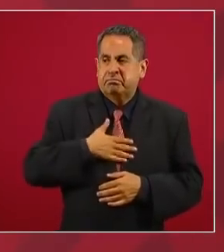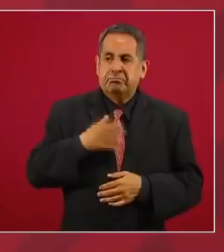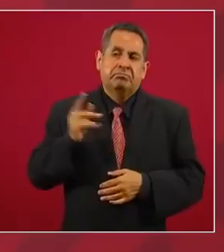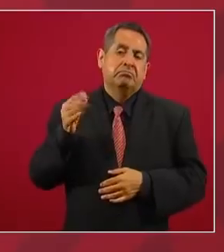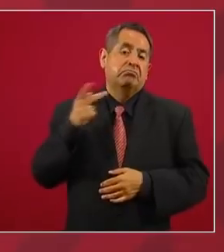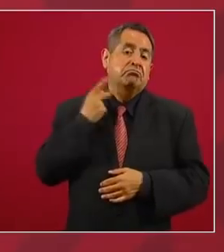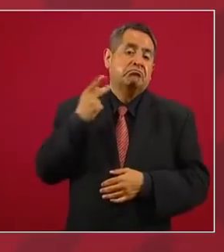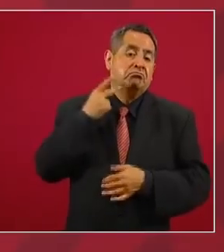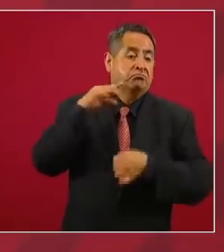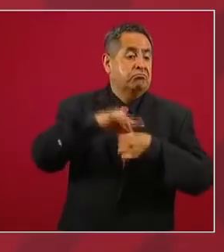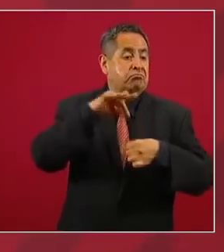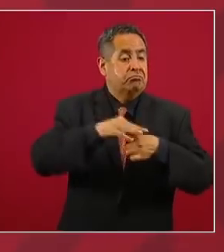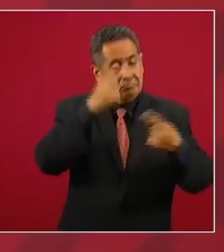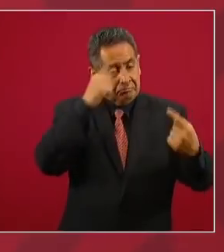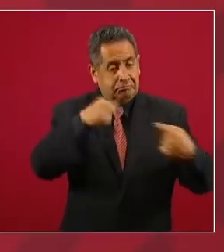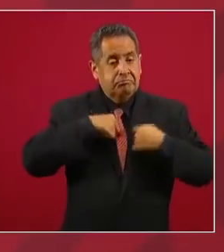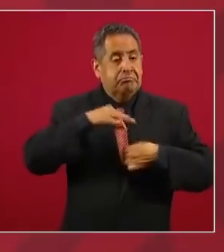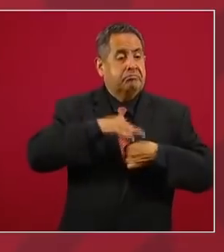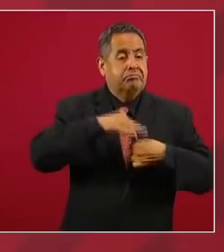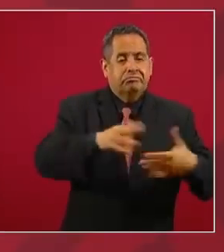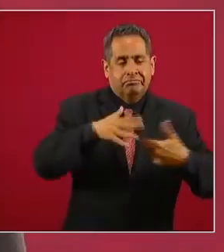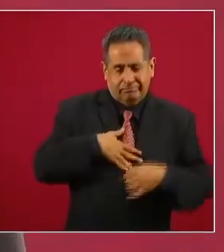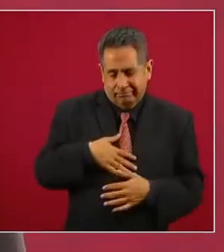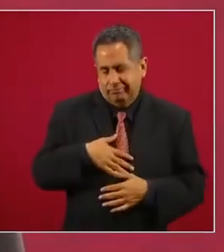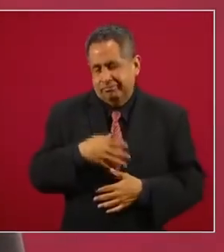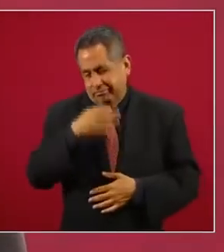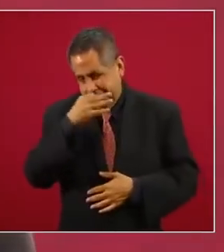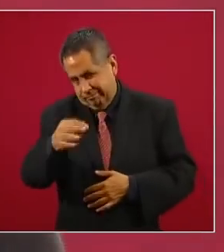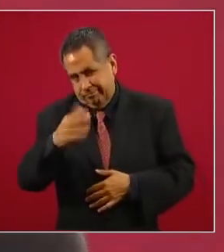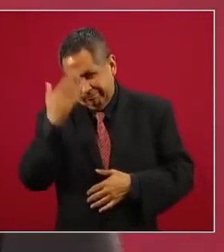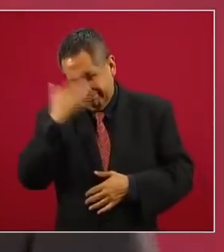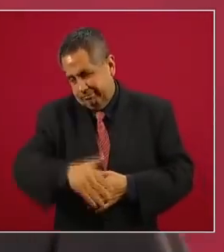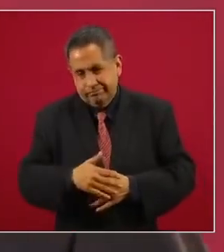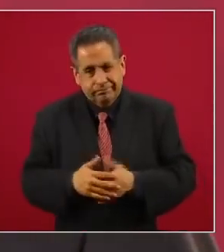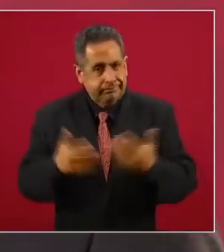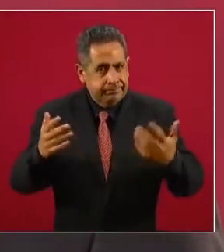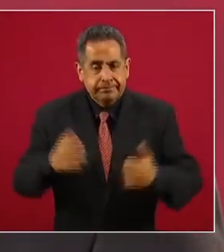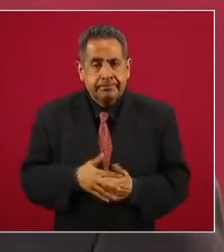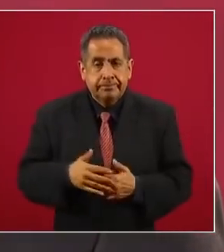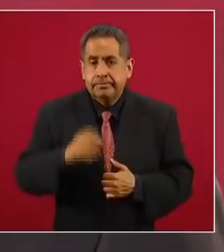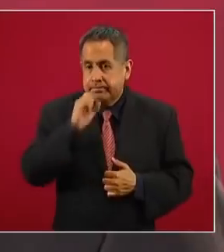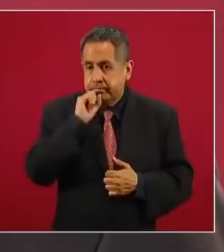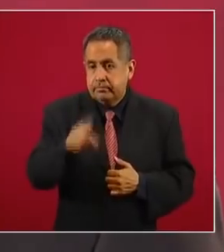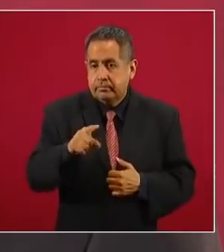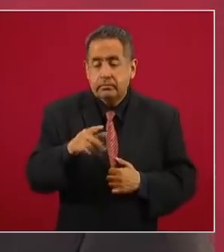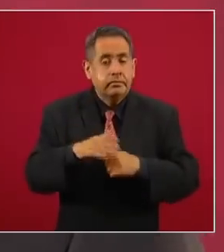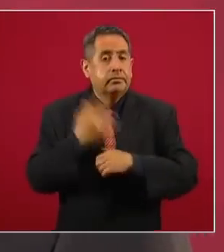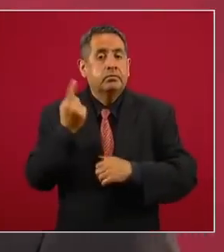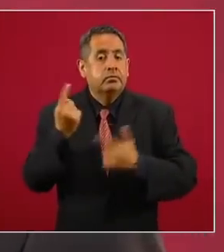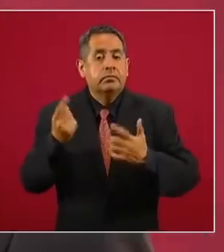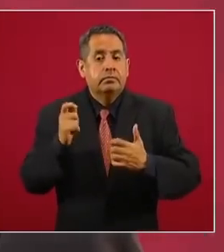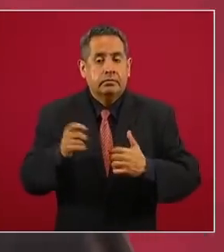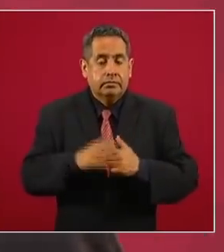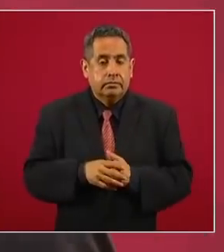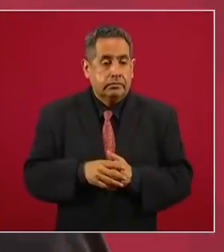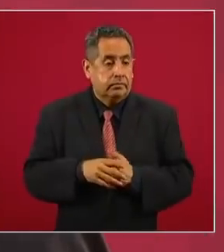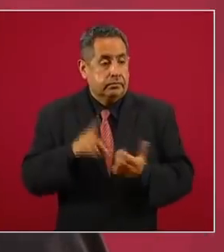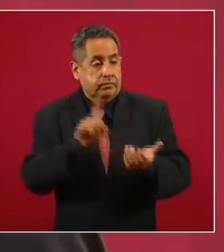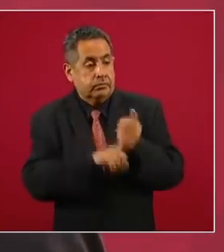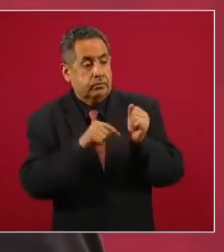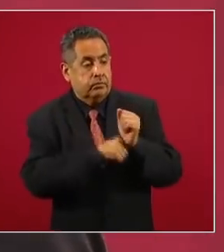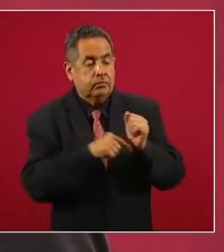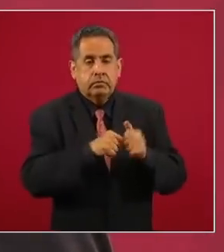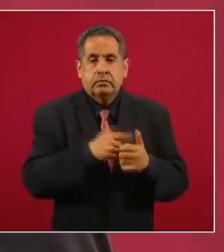electorales y también porque existen